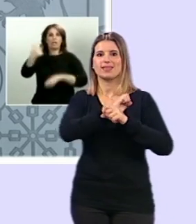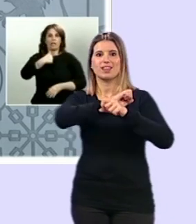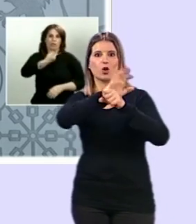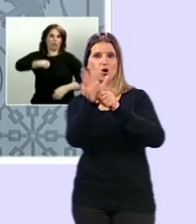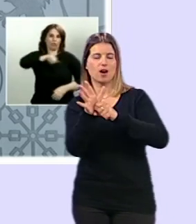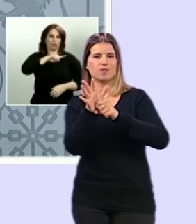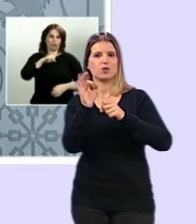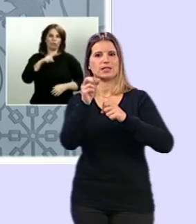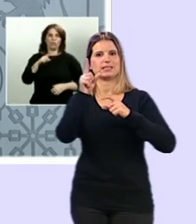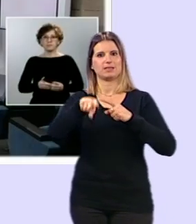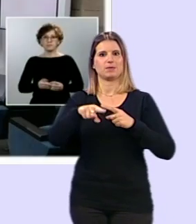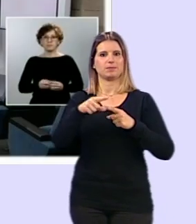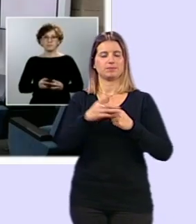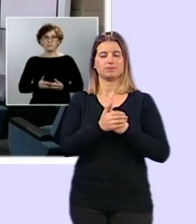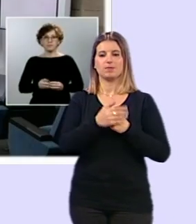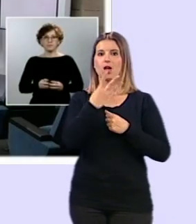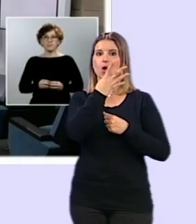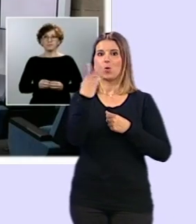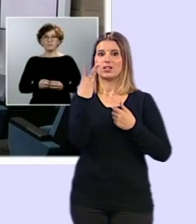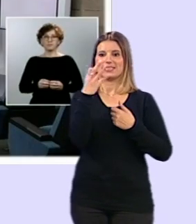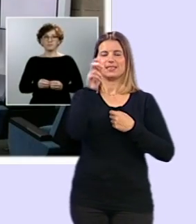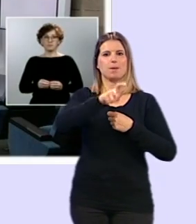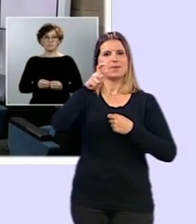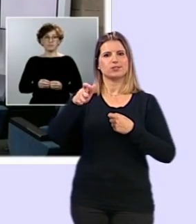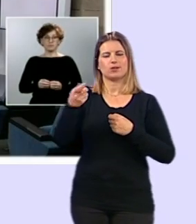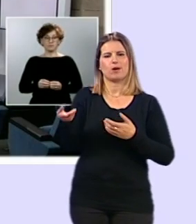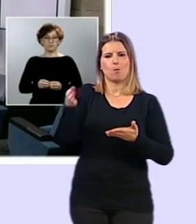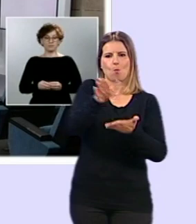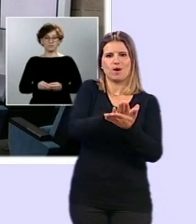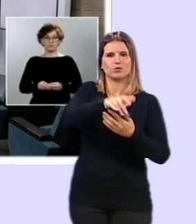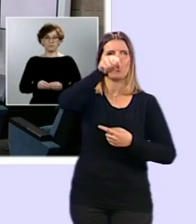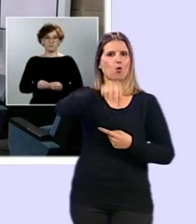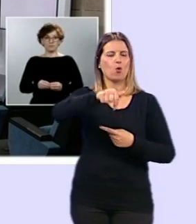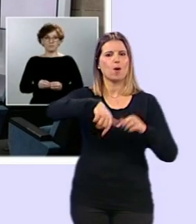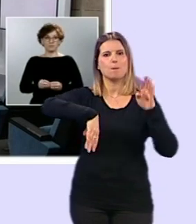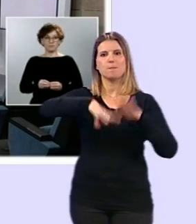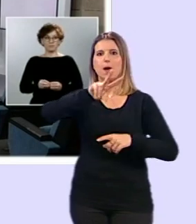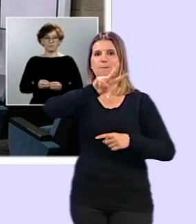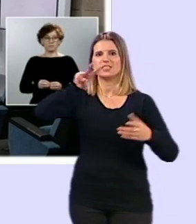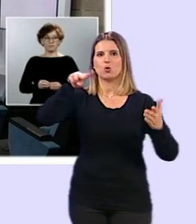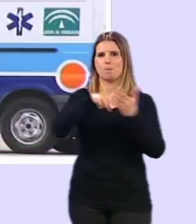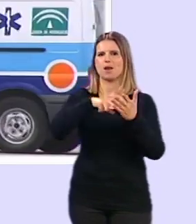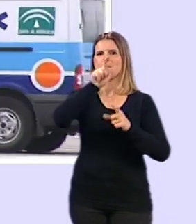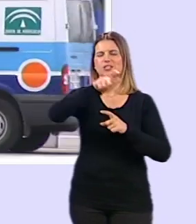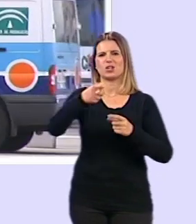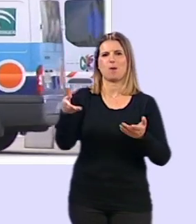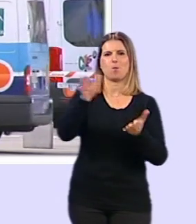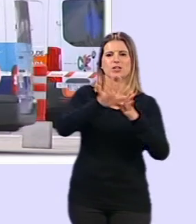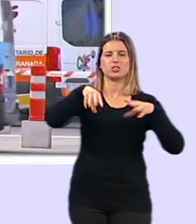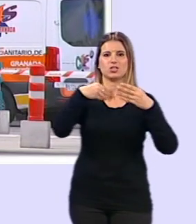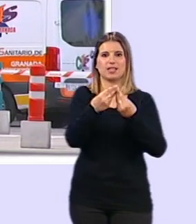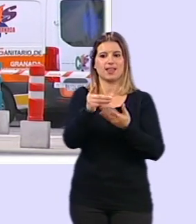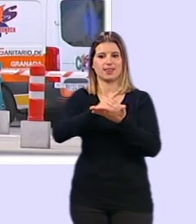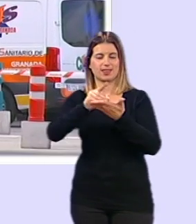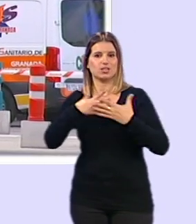como de letalidad. 430 personas han fallecido hoy, ya hay más de 21.000 muertos en total y según los datos